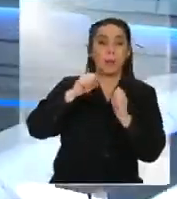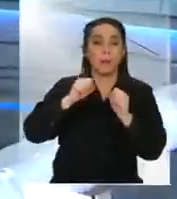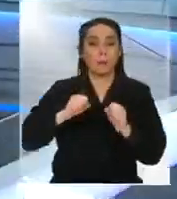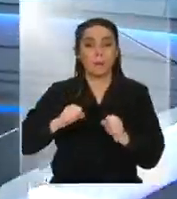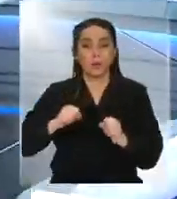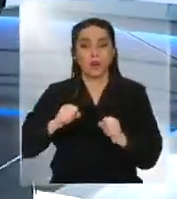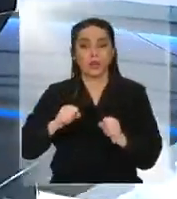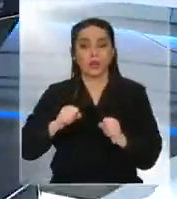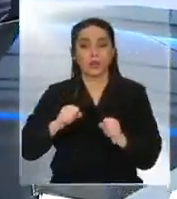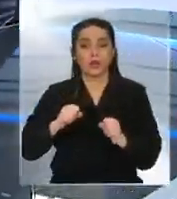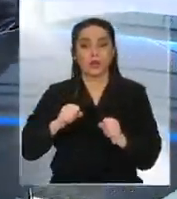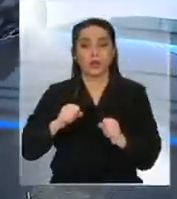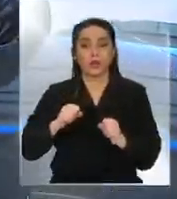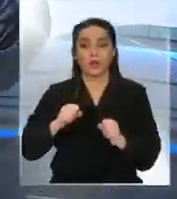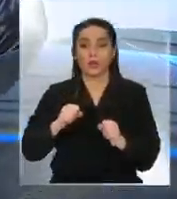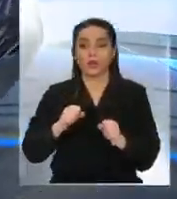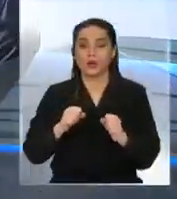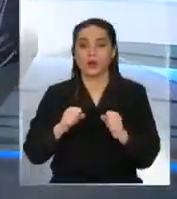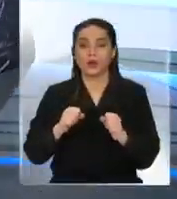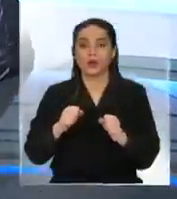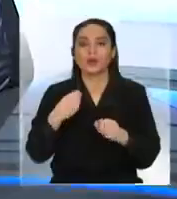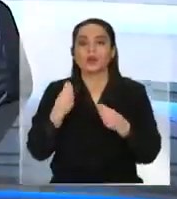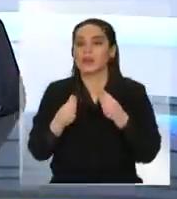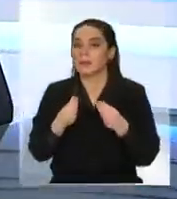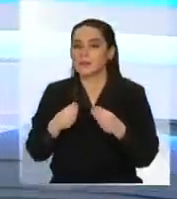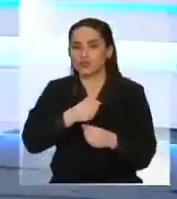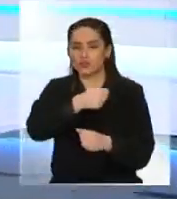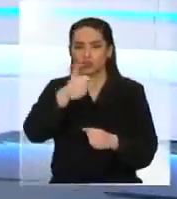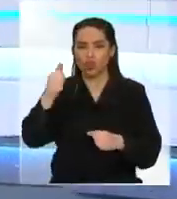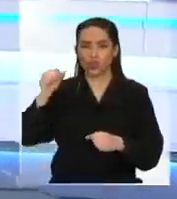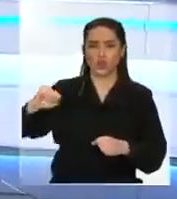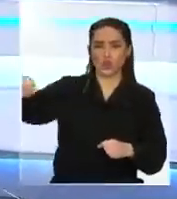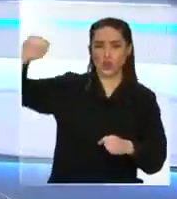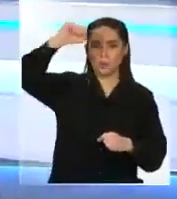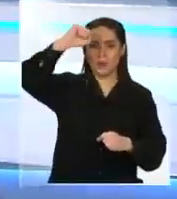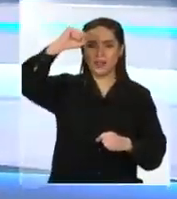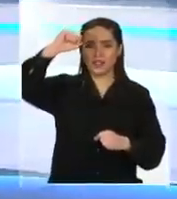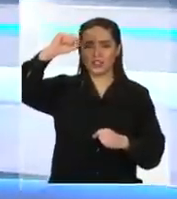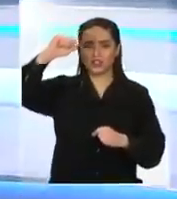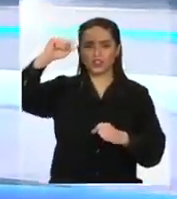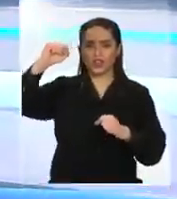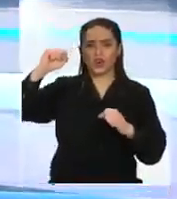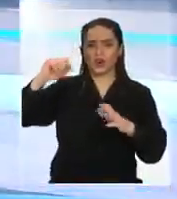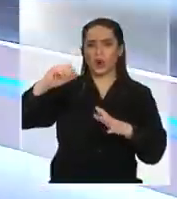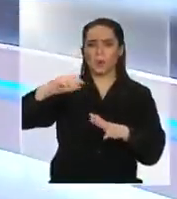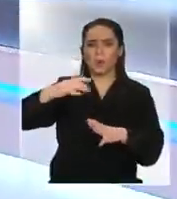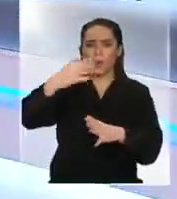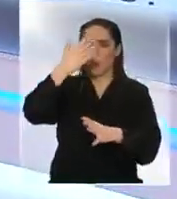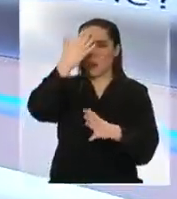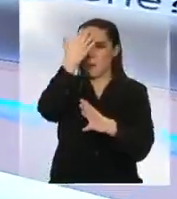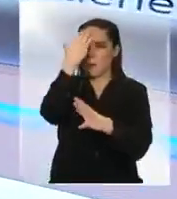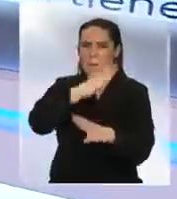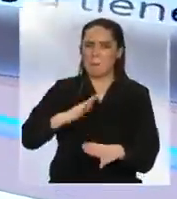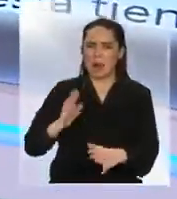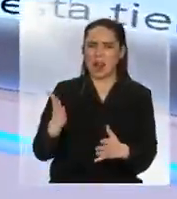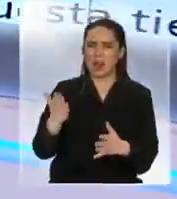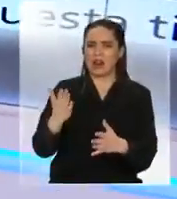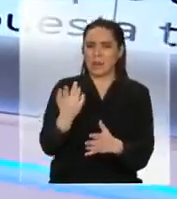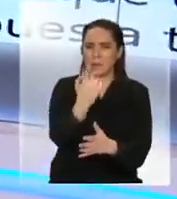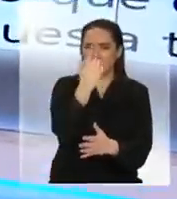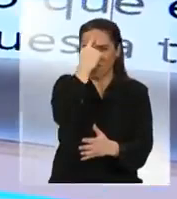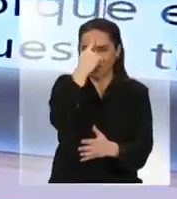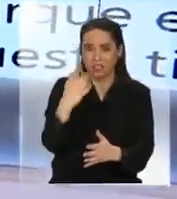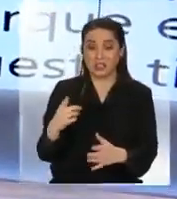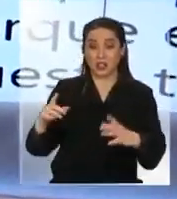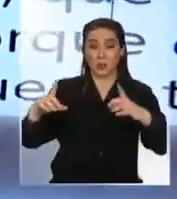¿puedo hacer una...? Pero, por favor. ¿Qué pasó? Todos los comunistas son bastardos. Eso me explica mucho, me explica mucho